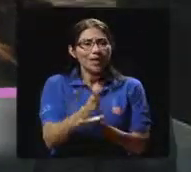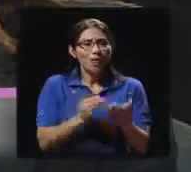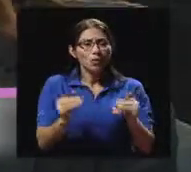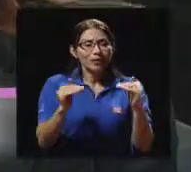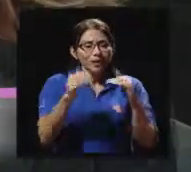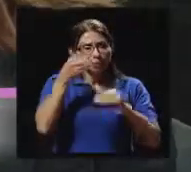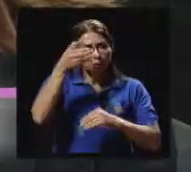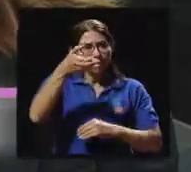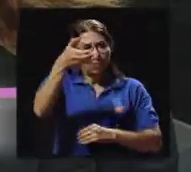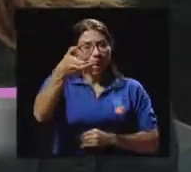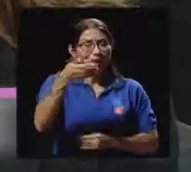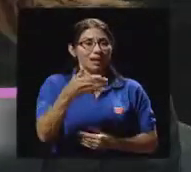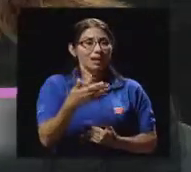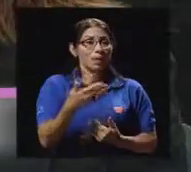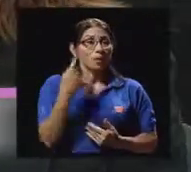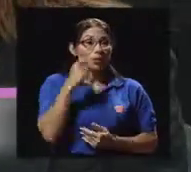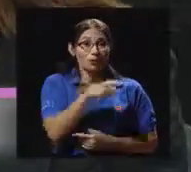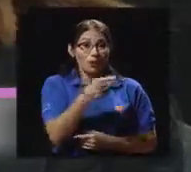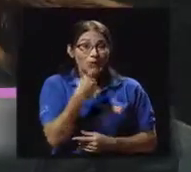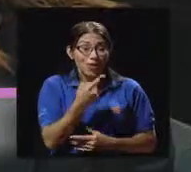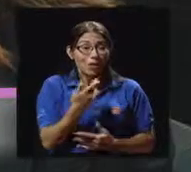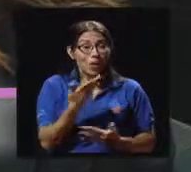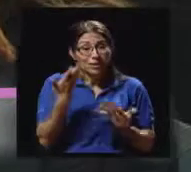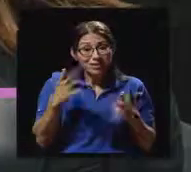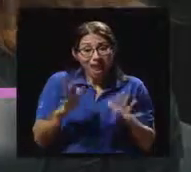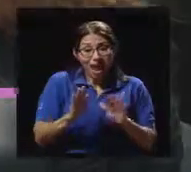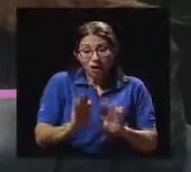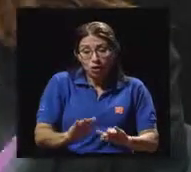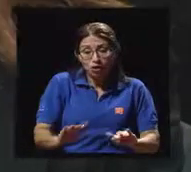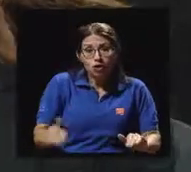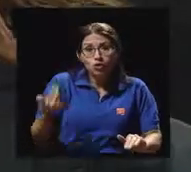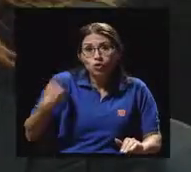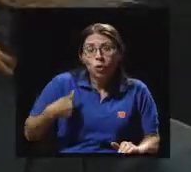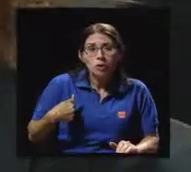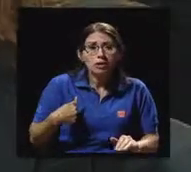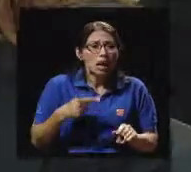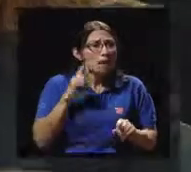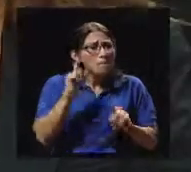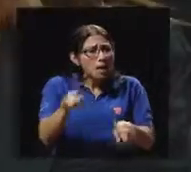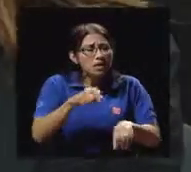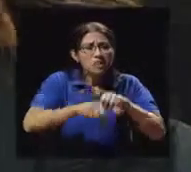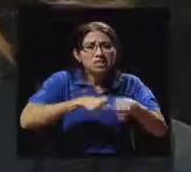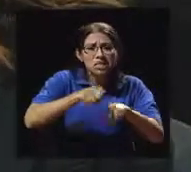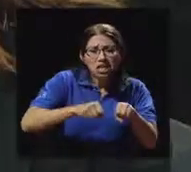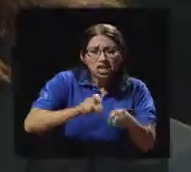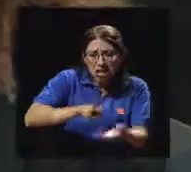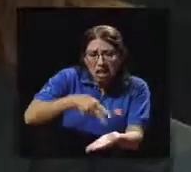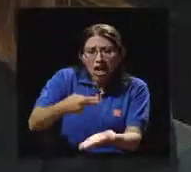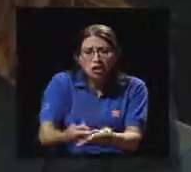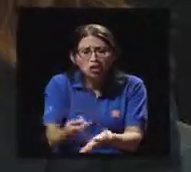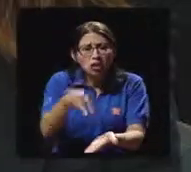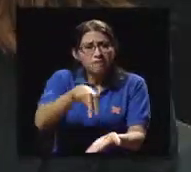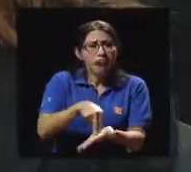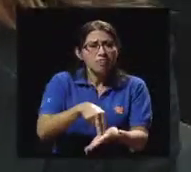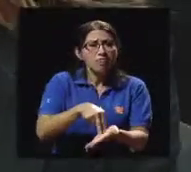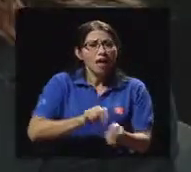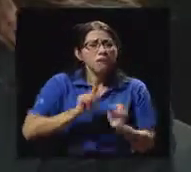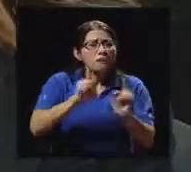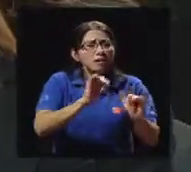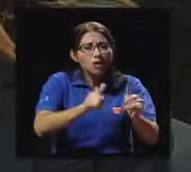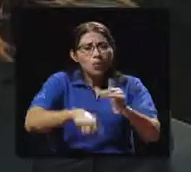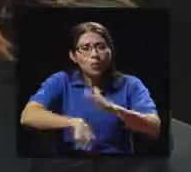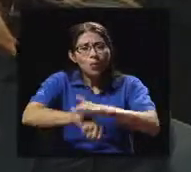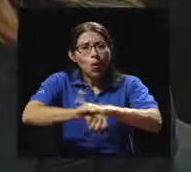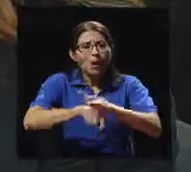criado? Usted acaba de decir a los niños desde pequeños, vaya, juegue bola, va, antes en bicicleta, se cayó, se levanta. En cambio a las chiquitas, como por lo